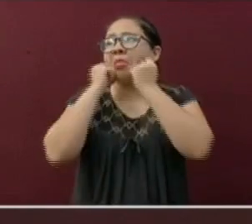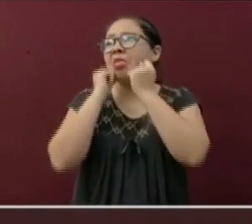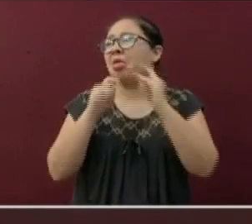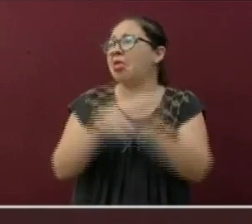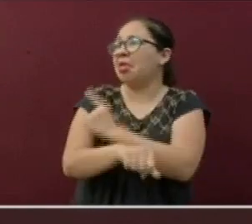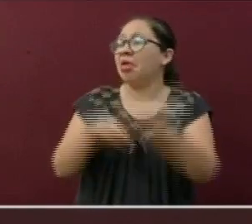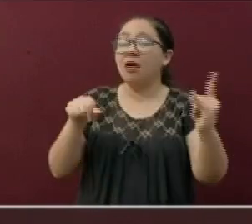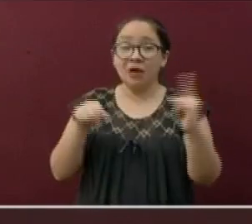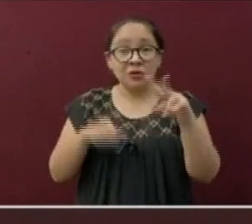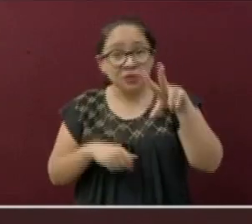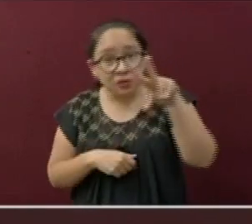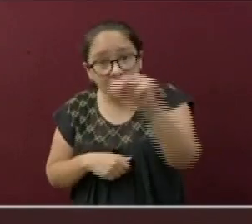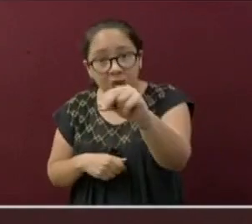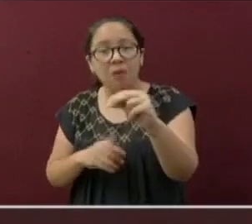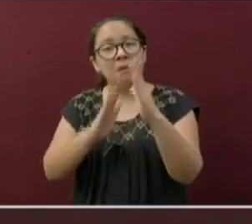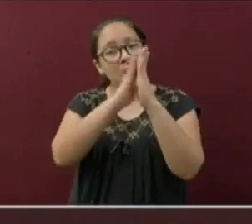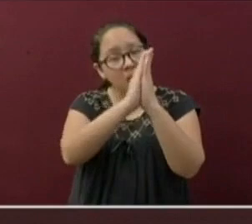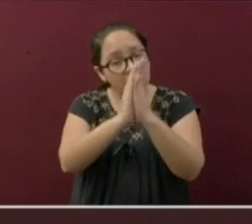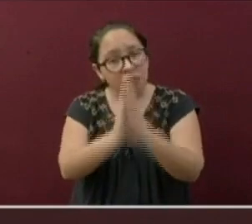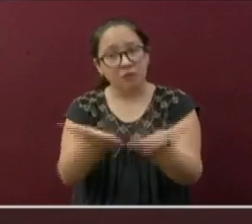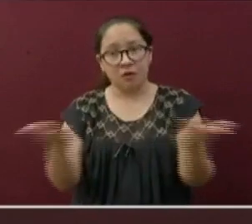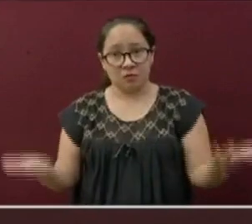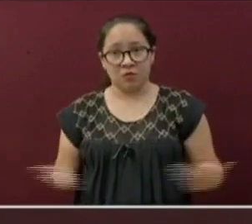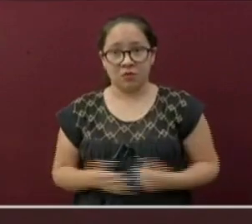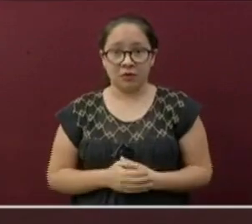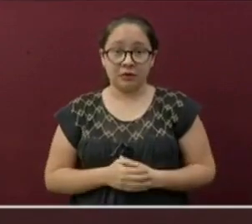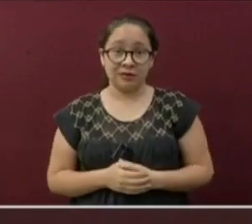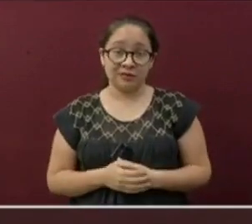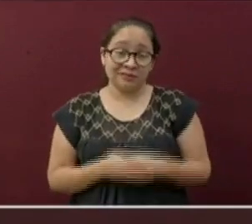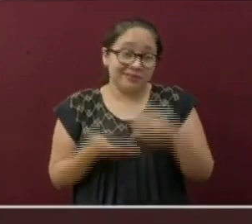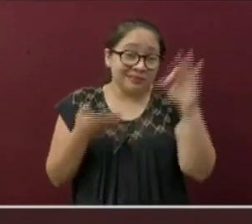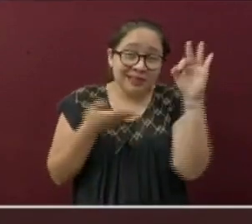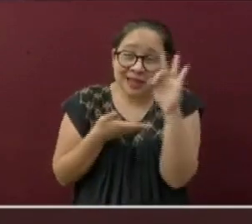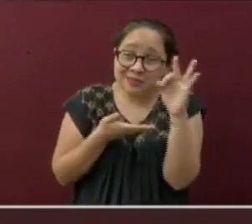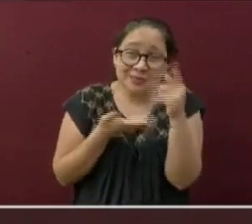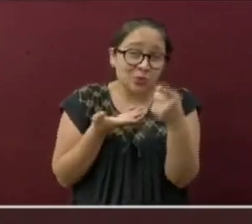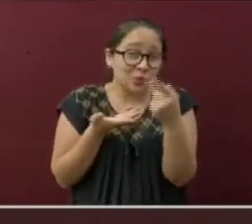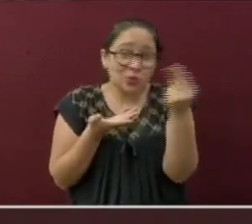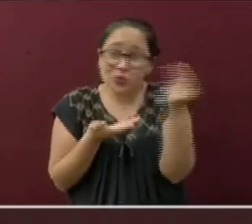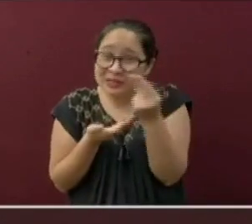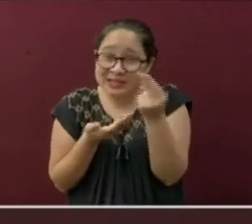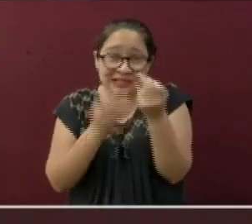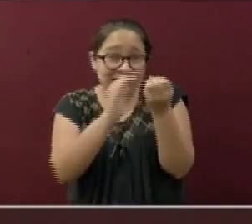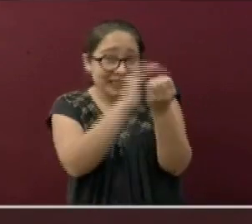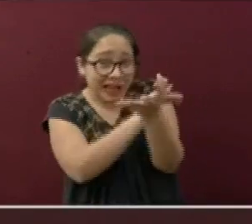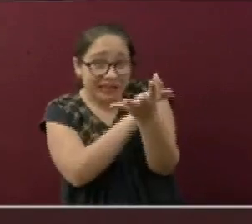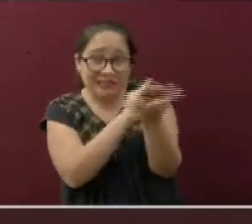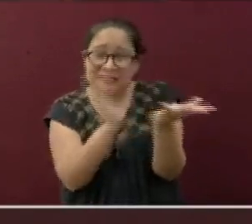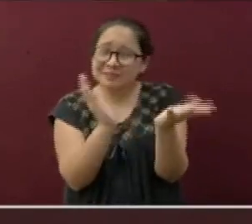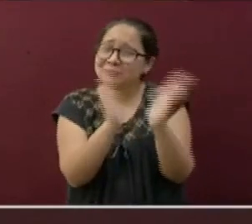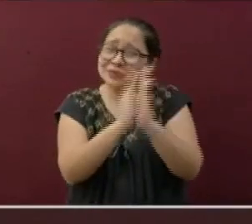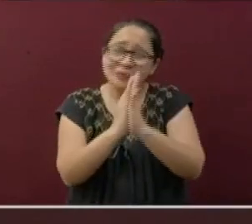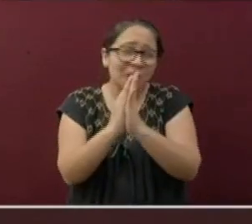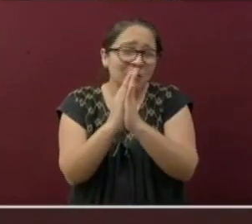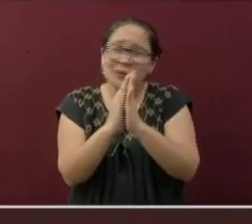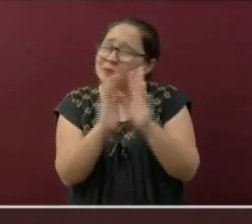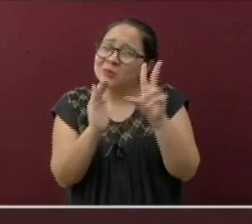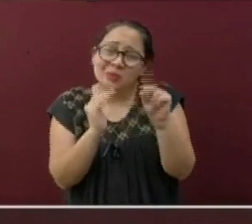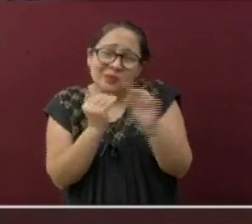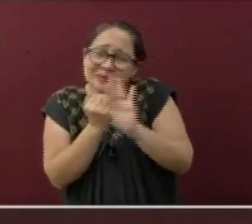daño nos ha hecho. Que si no es necesario, por favor, eviten viajar de una ciudad,